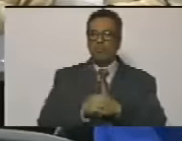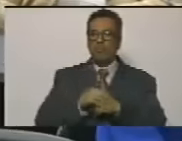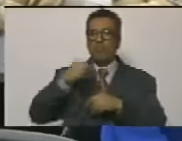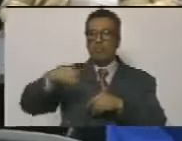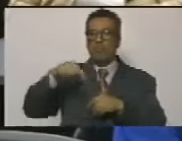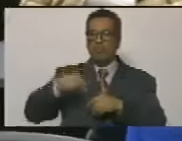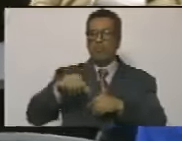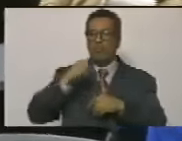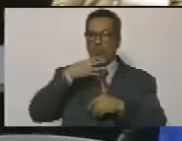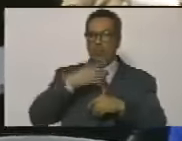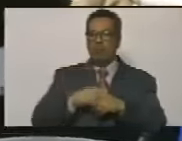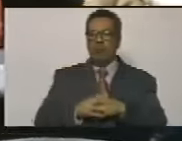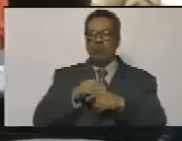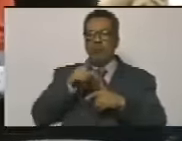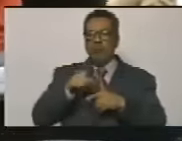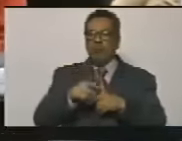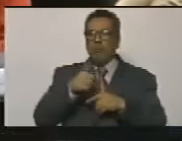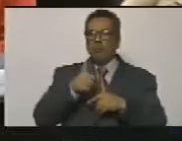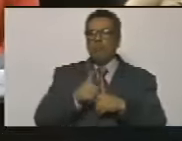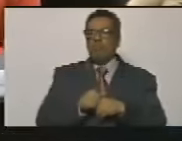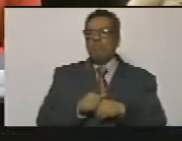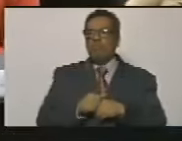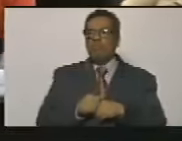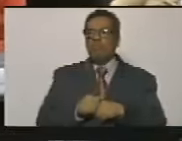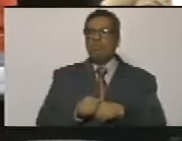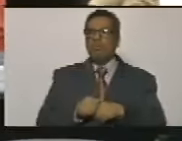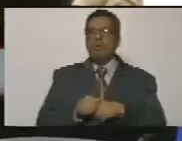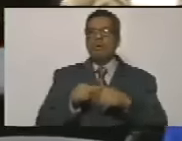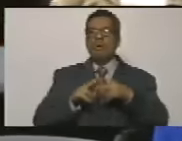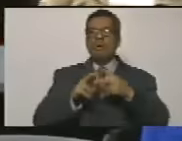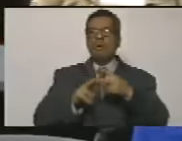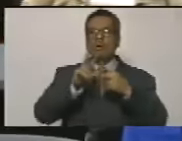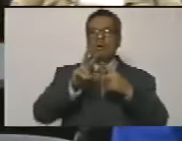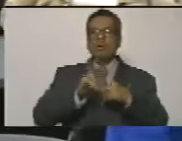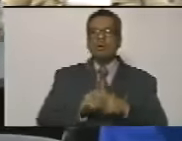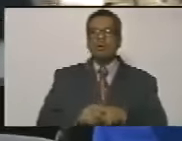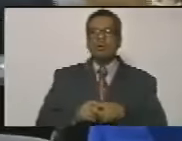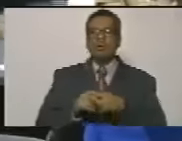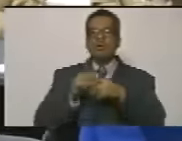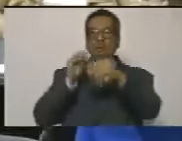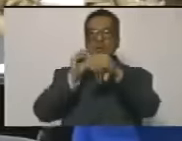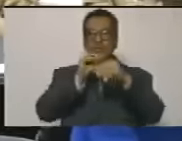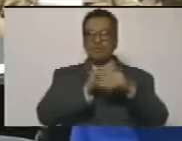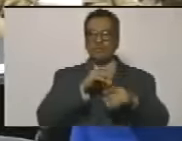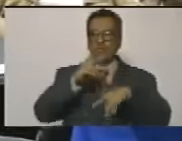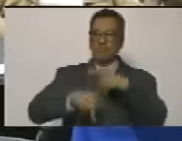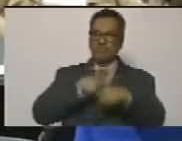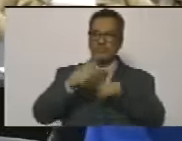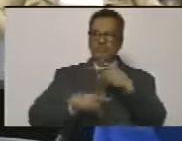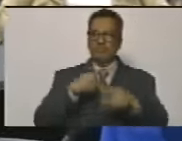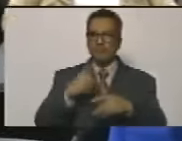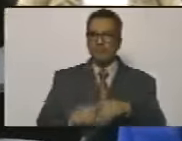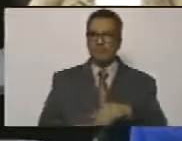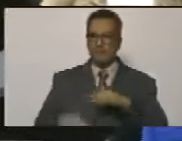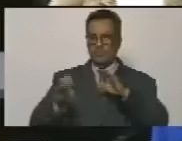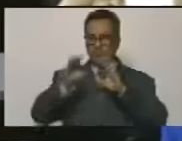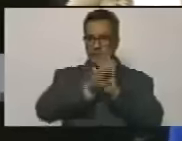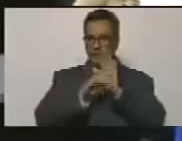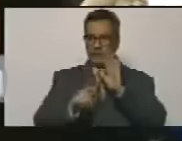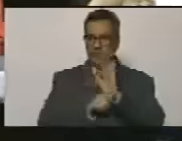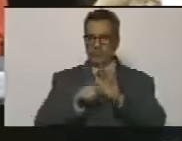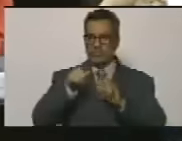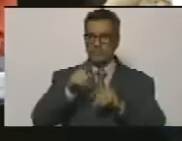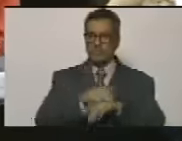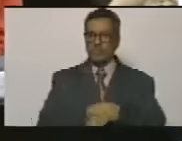nacionalista y reivindicativo dos llamaban un proceso constituyente